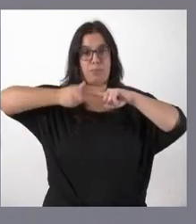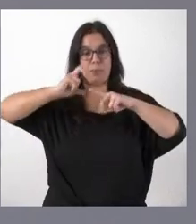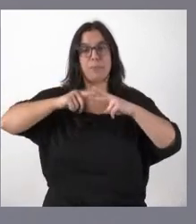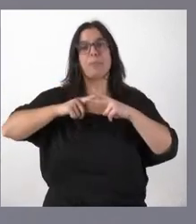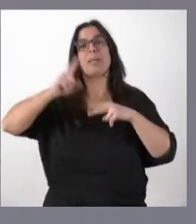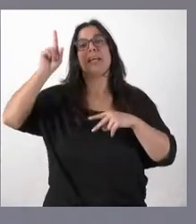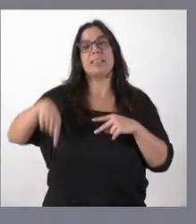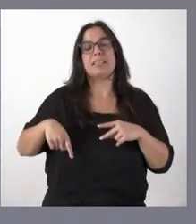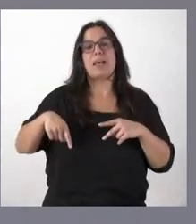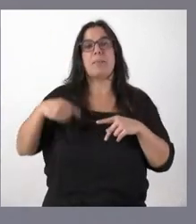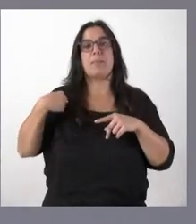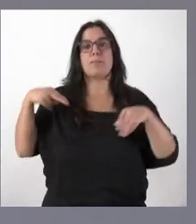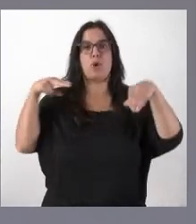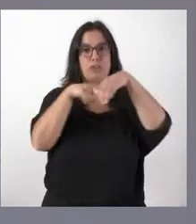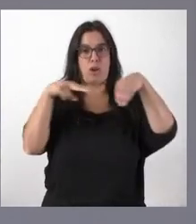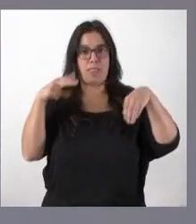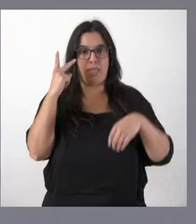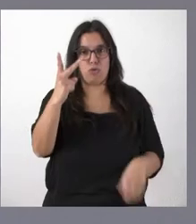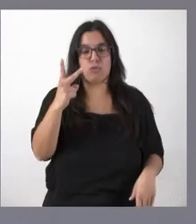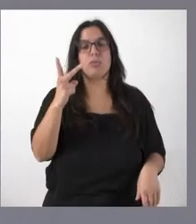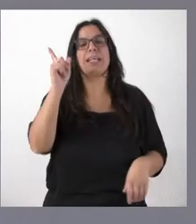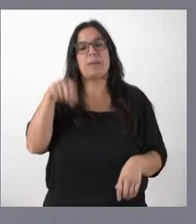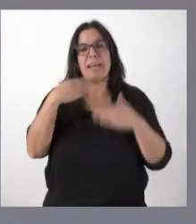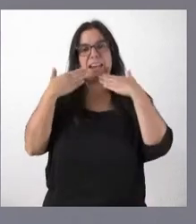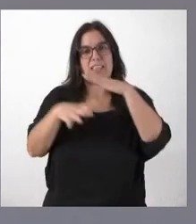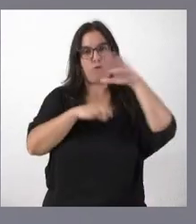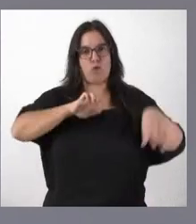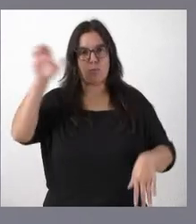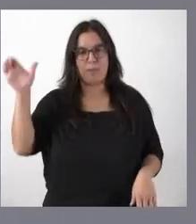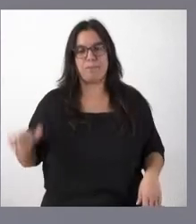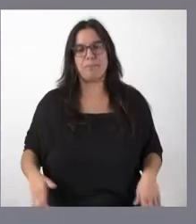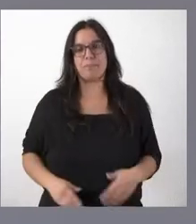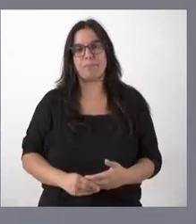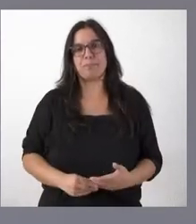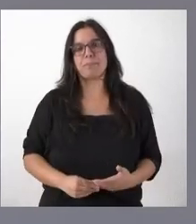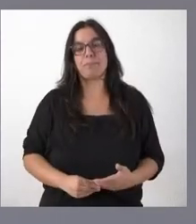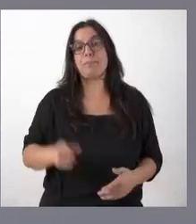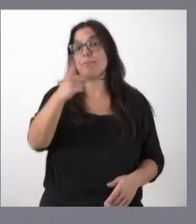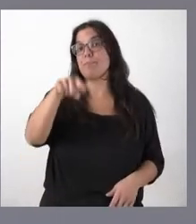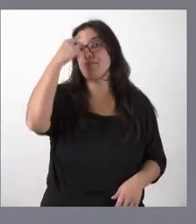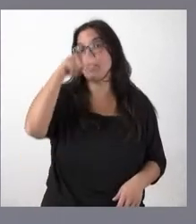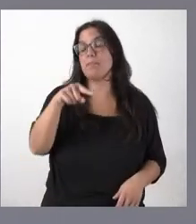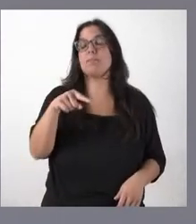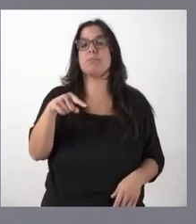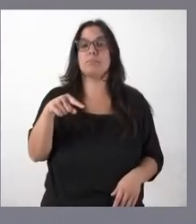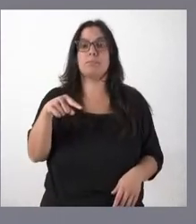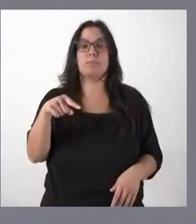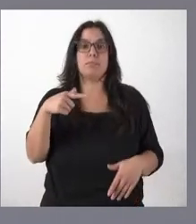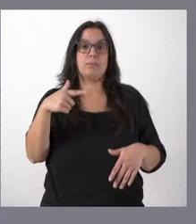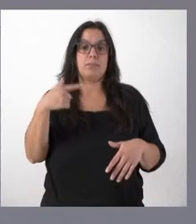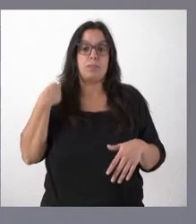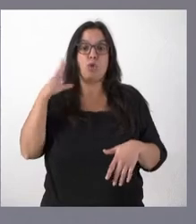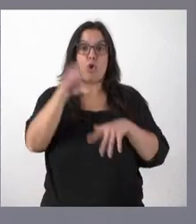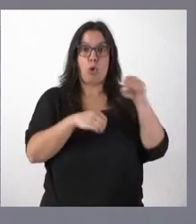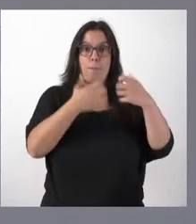resonancia magnética también en el hospital y también financiados con fondos europeos. Saben ustedes que junto a la adquisición de los